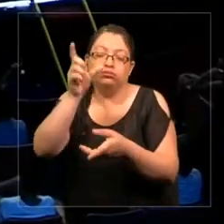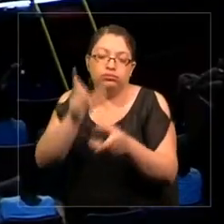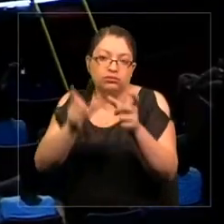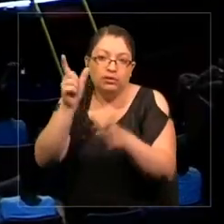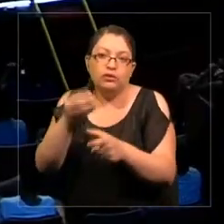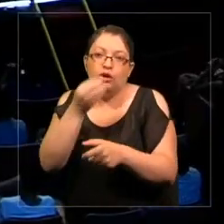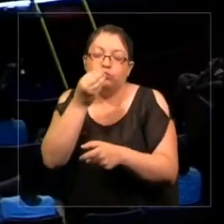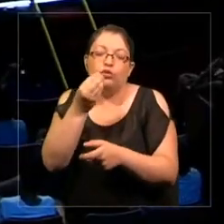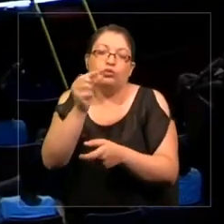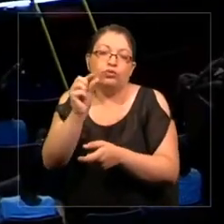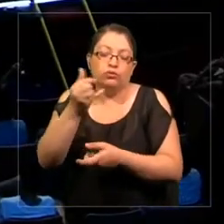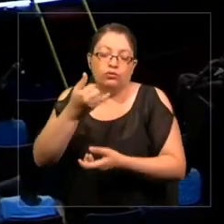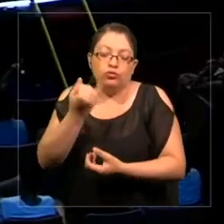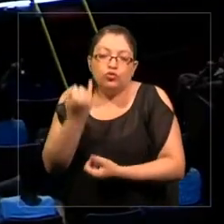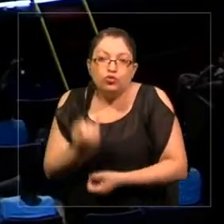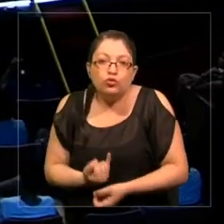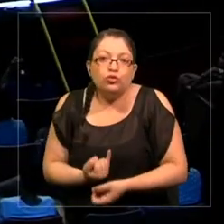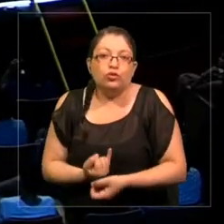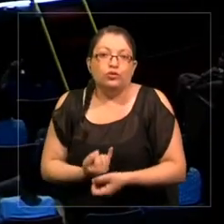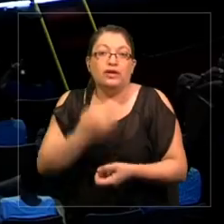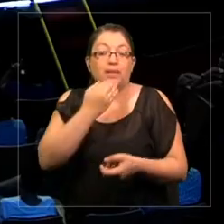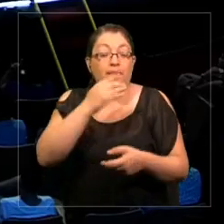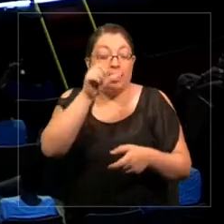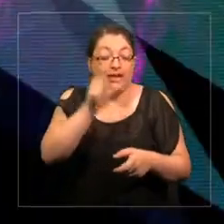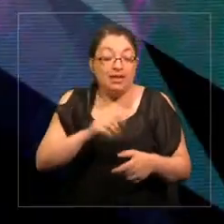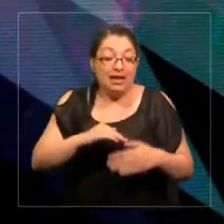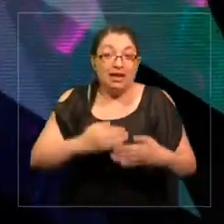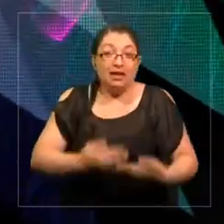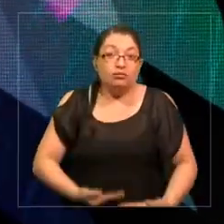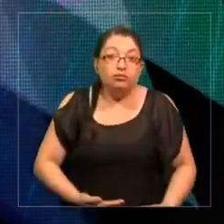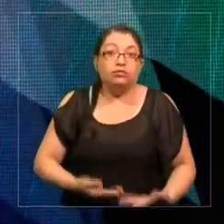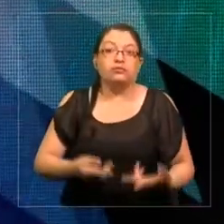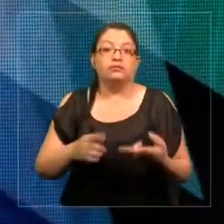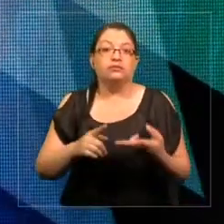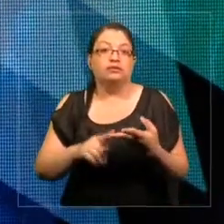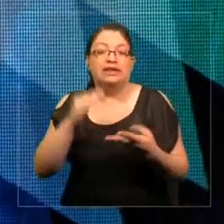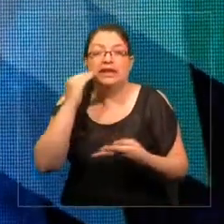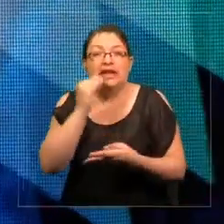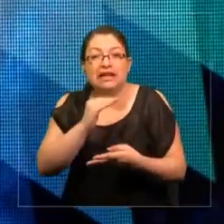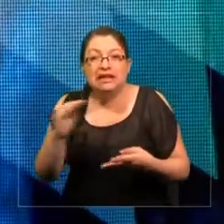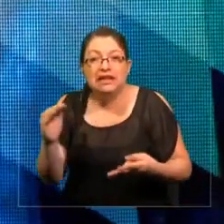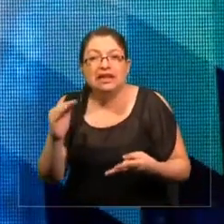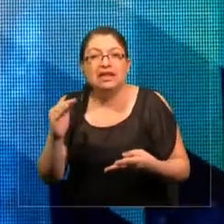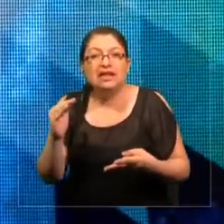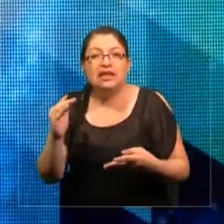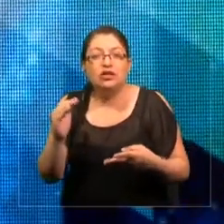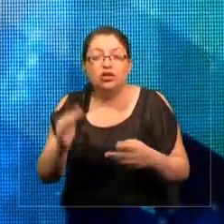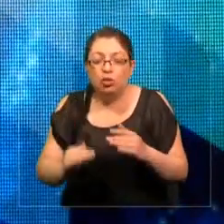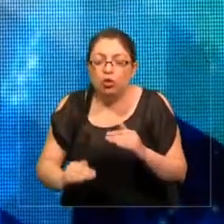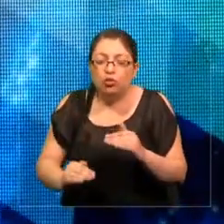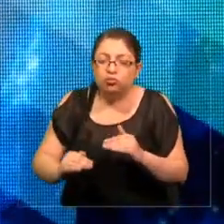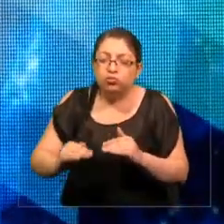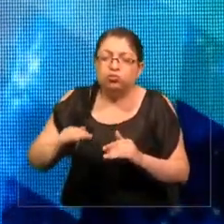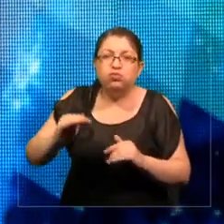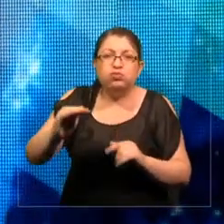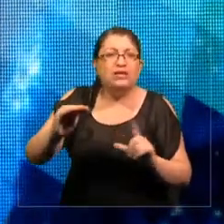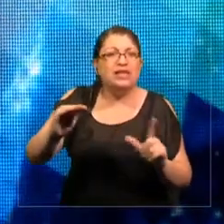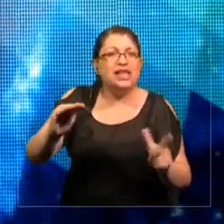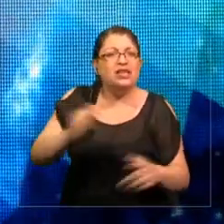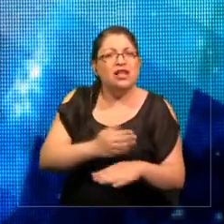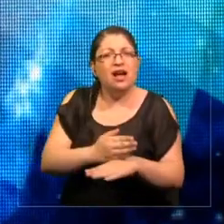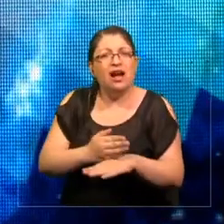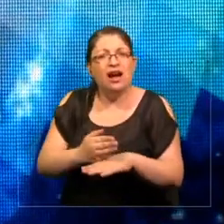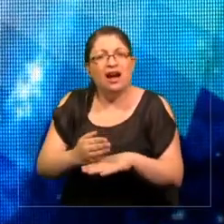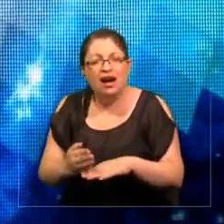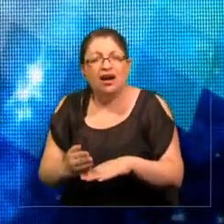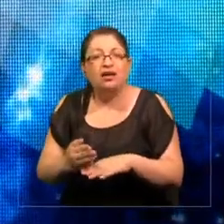Desnutrición, también maternal, niños con crecimiento retardado, deficiencias, todos